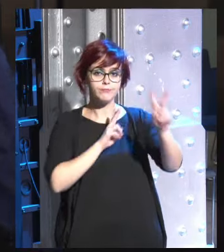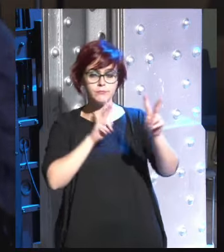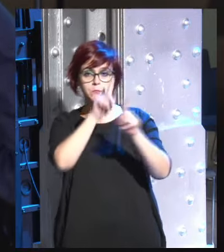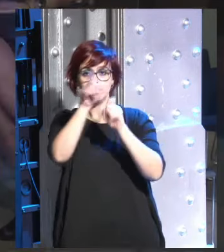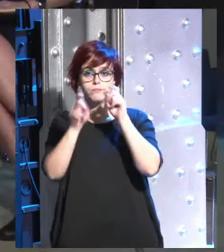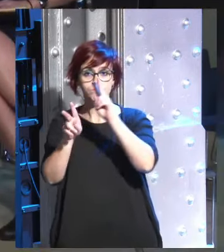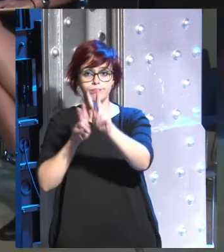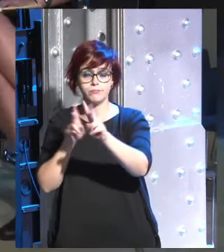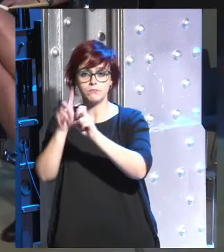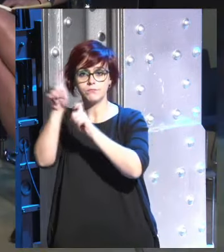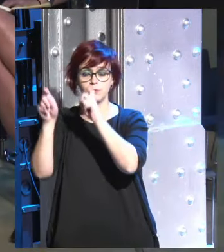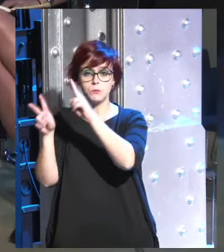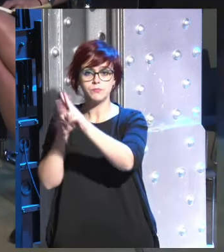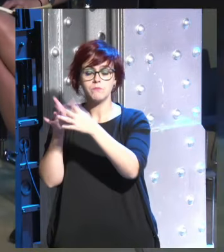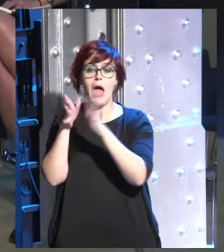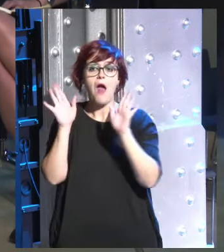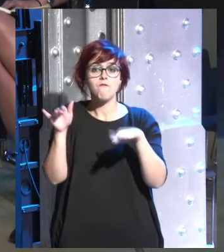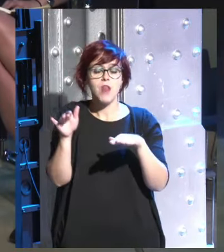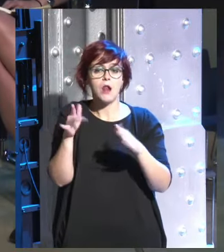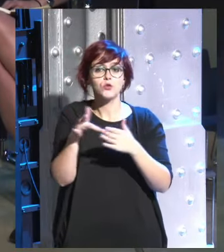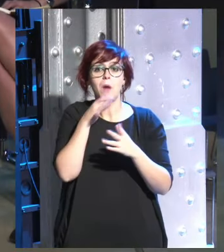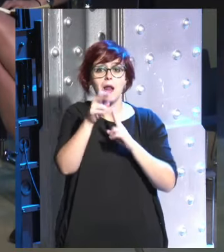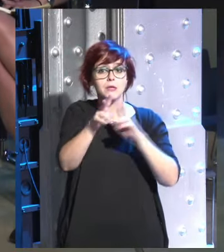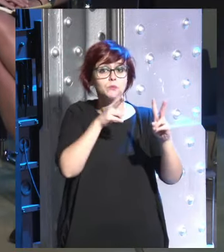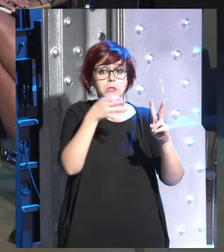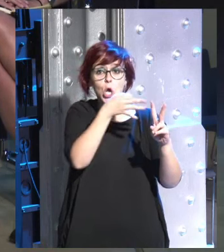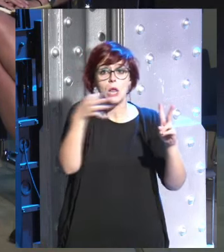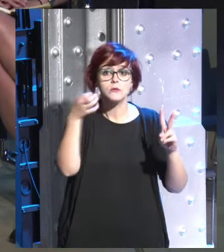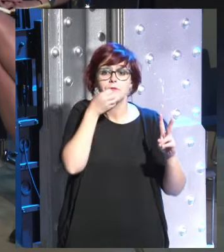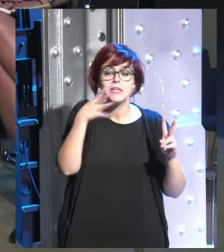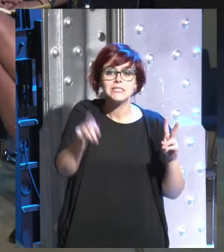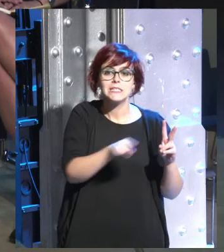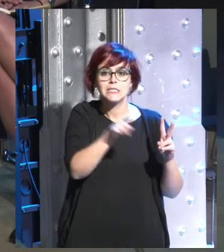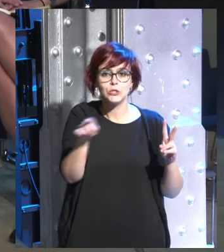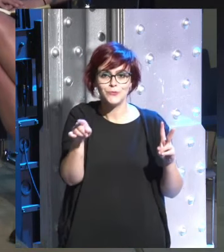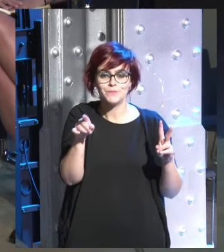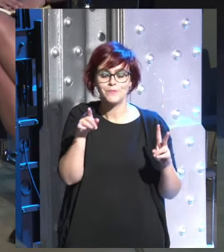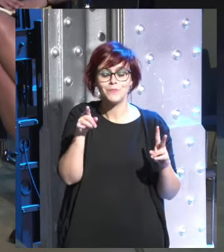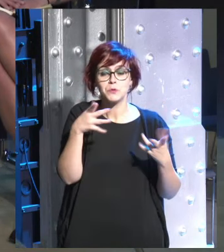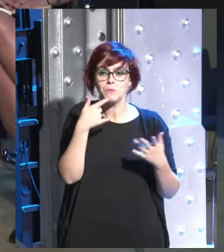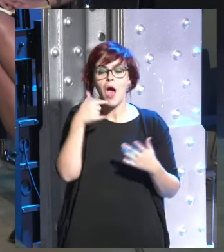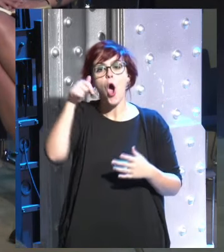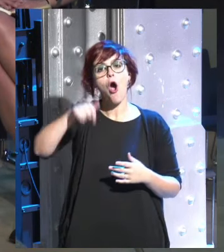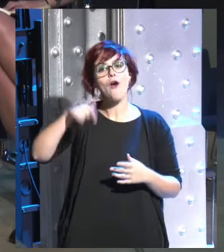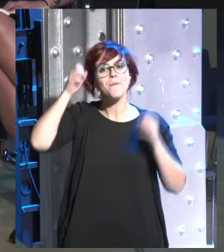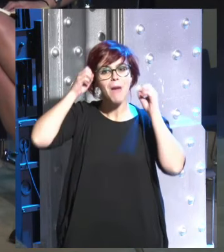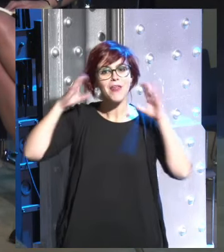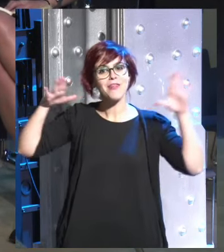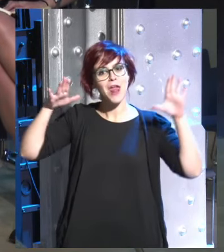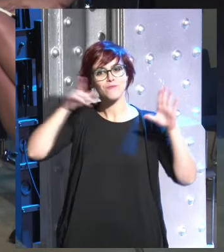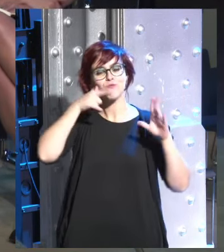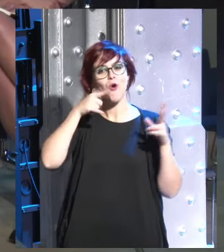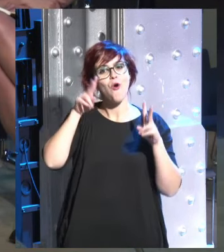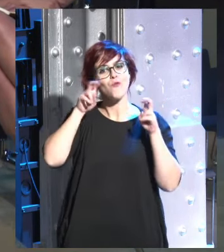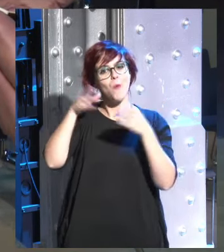que aprendas una pregunta una respuesta inadecuada Edna se estrenó hoy con nosotros y tiene el micrófono así que